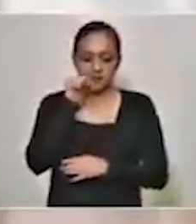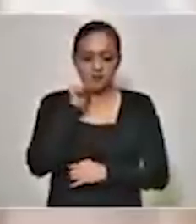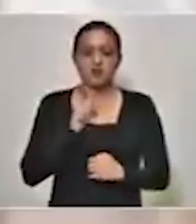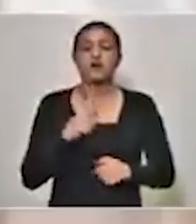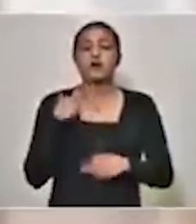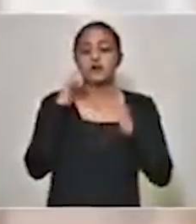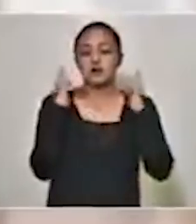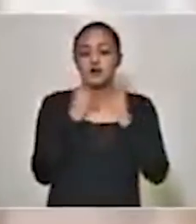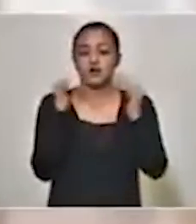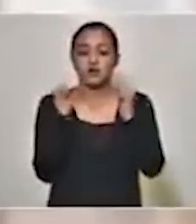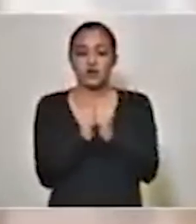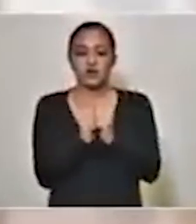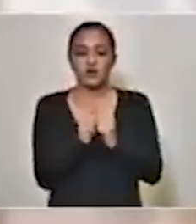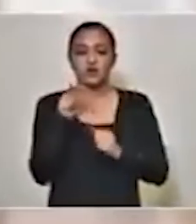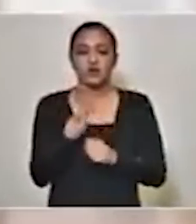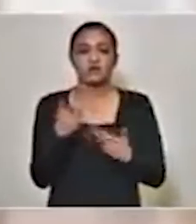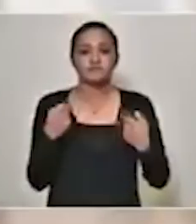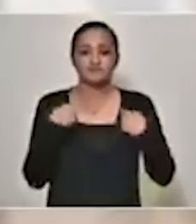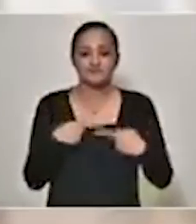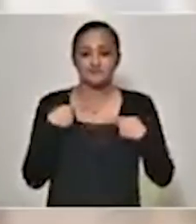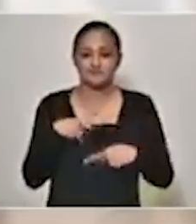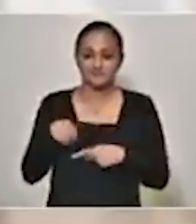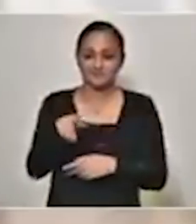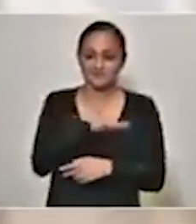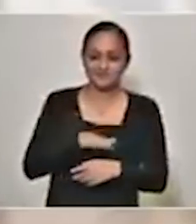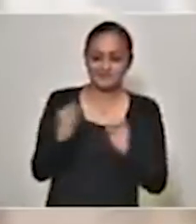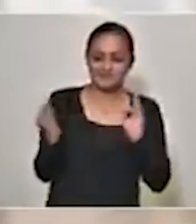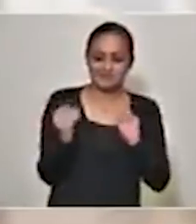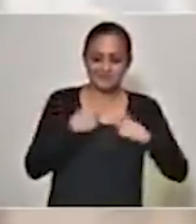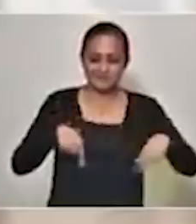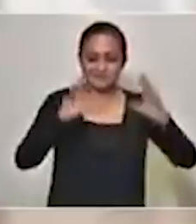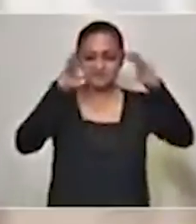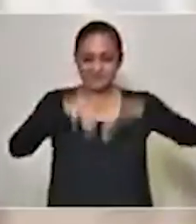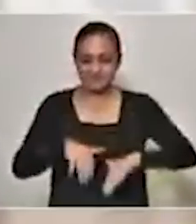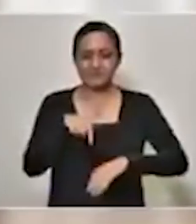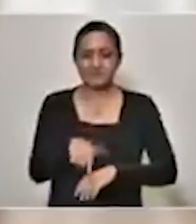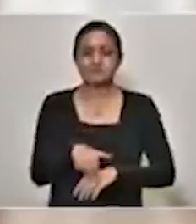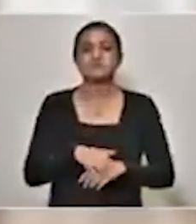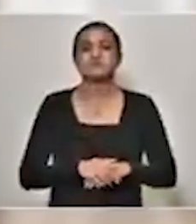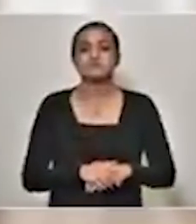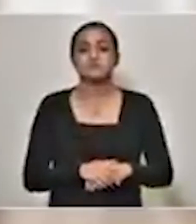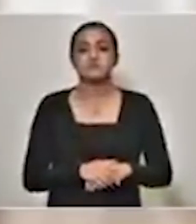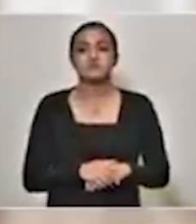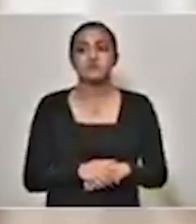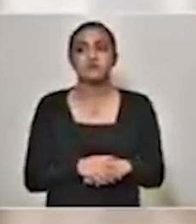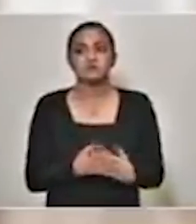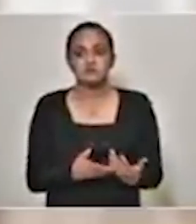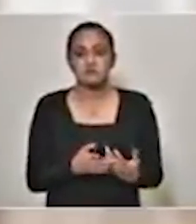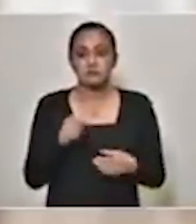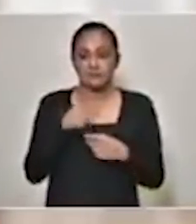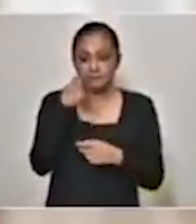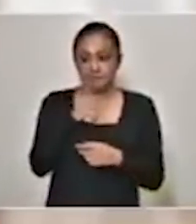La reunión con los afectados por el socavón en cuanto a inmuebles,